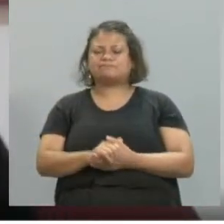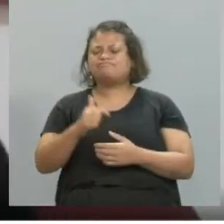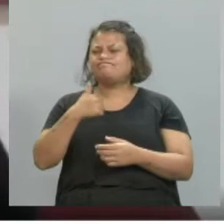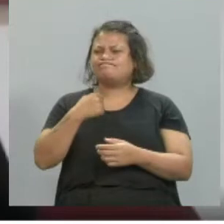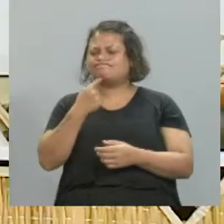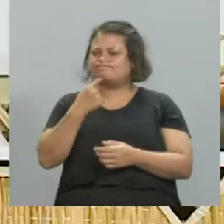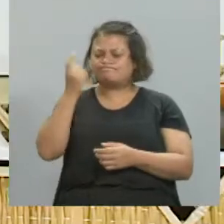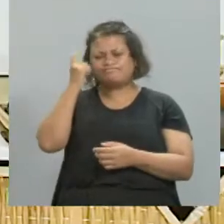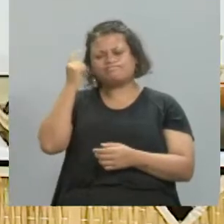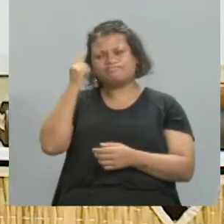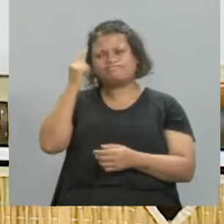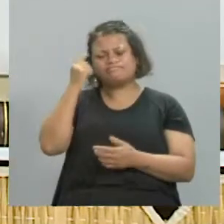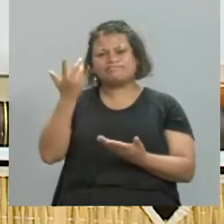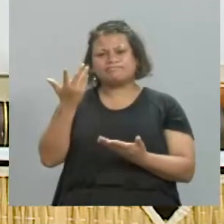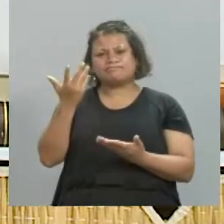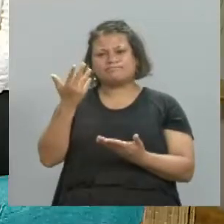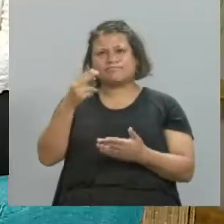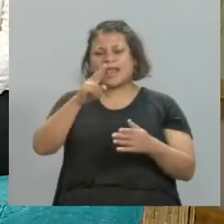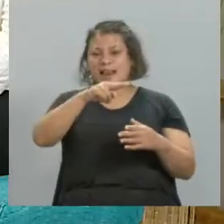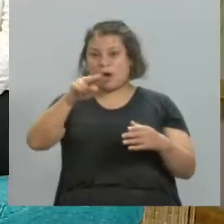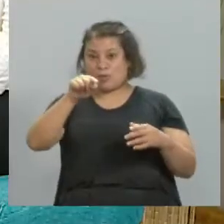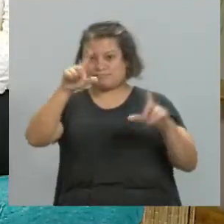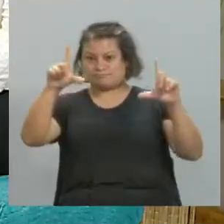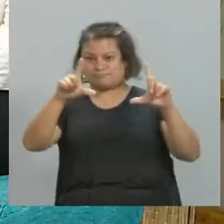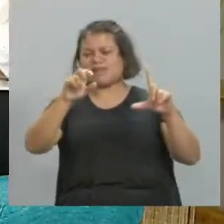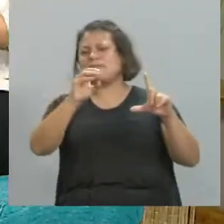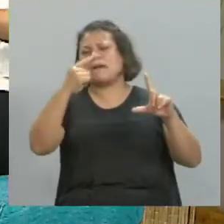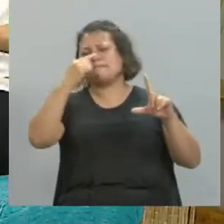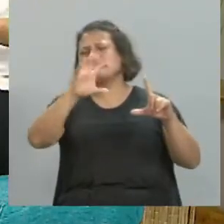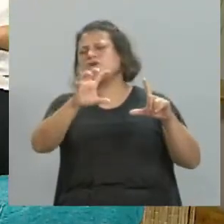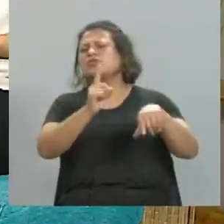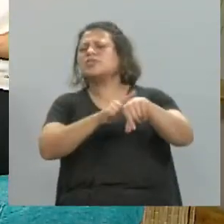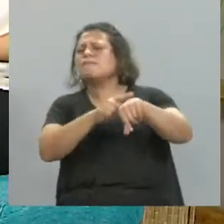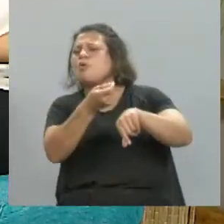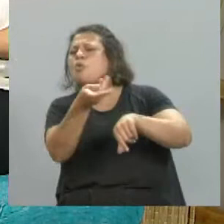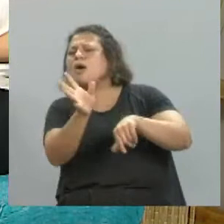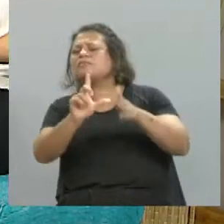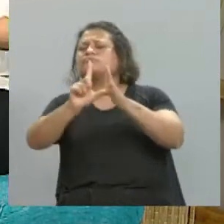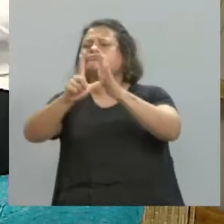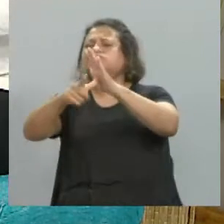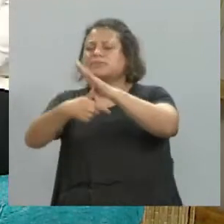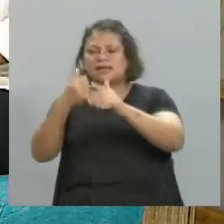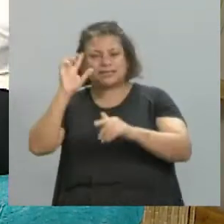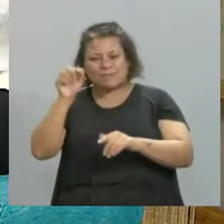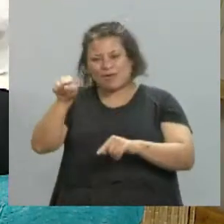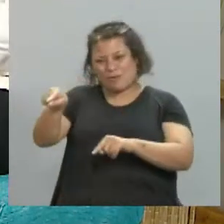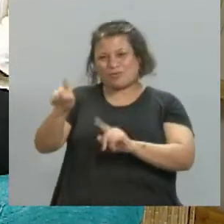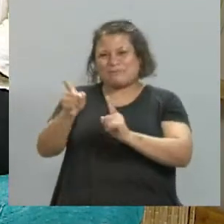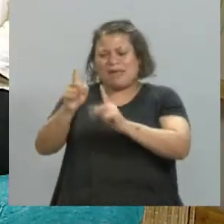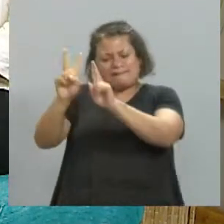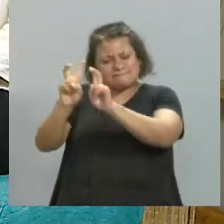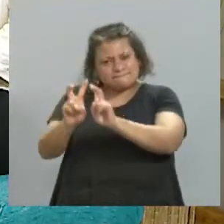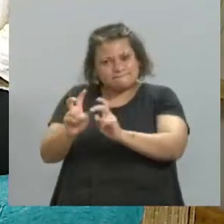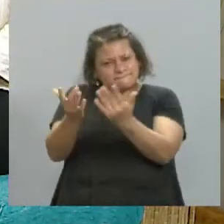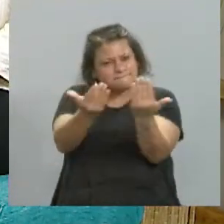me quedó, me quedé pensando en la obra que tenemos acá, Perro, cuánto tiempo te demandó? Sabemos que también te gusta mucho investigar, más allá de lo que estás